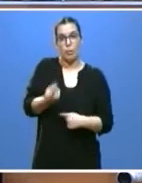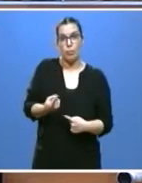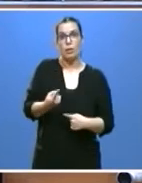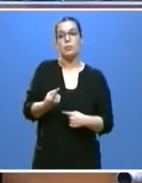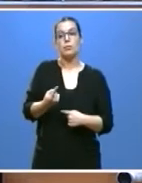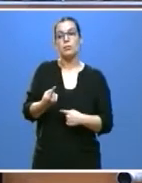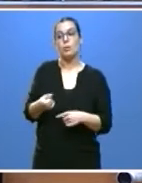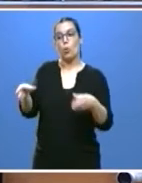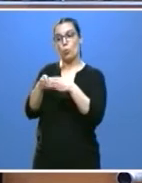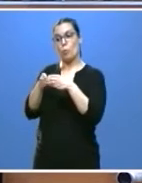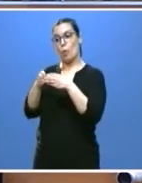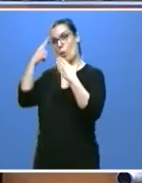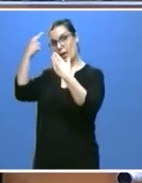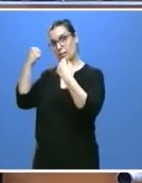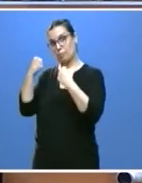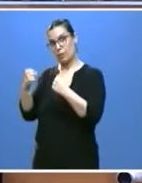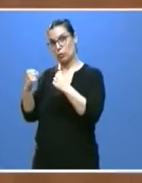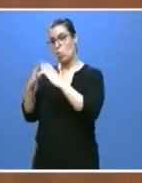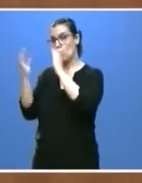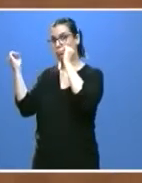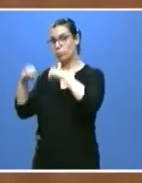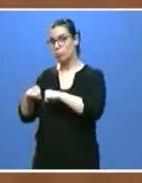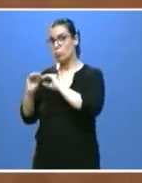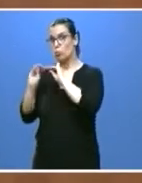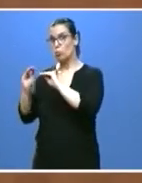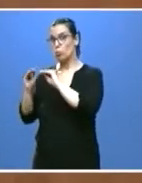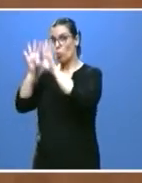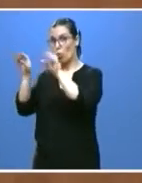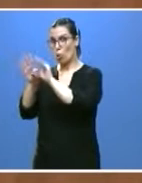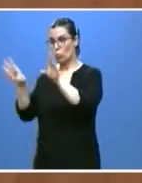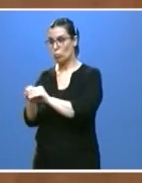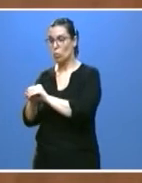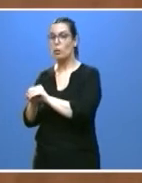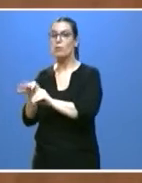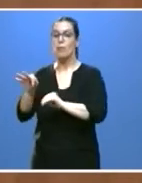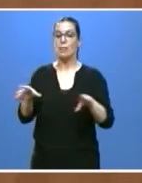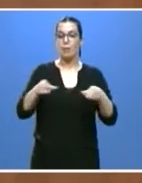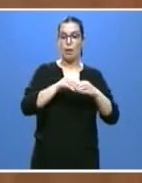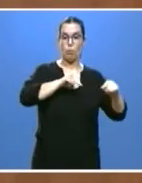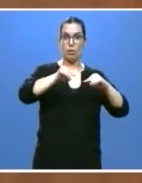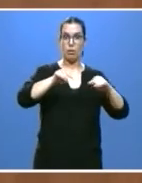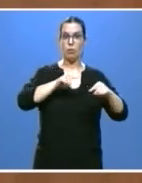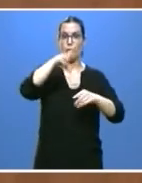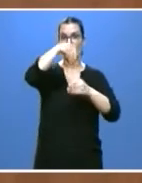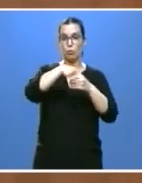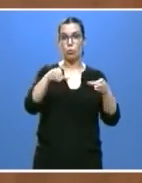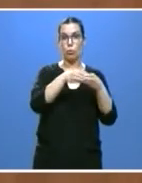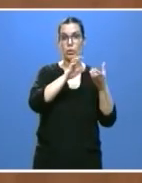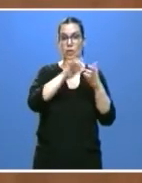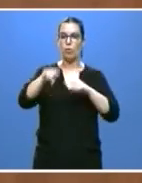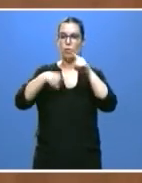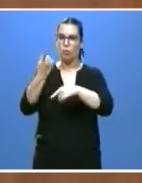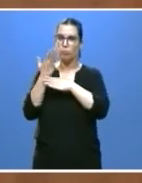expertos, con las orientaciones de los centros directivos de la Junta, formularemos, desde luego, propuestas de